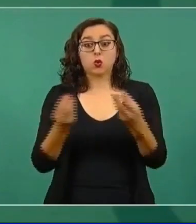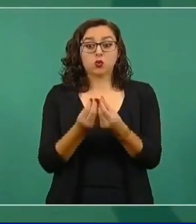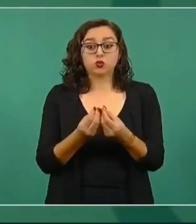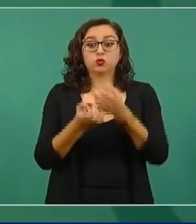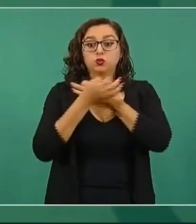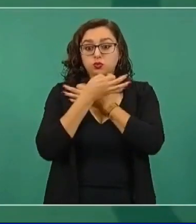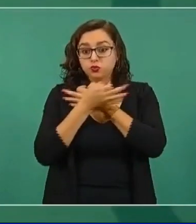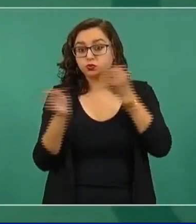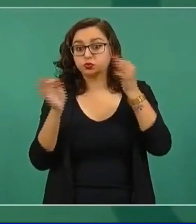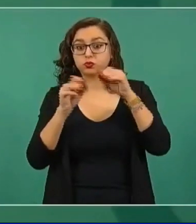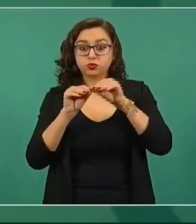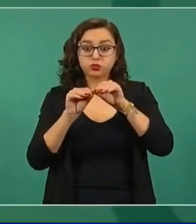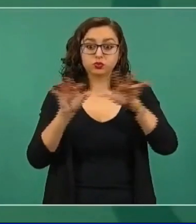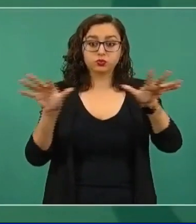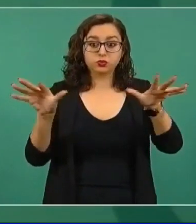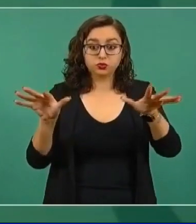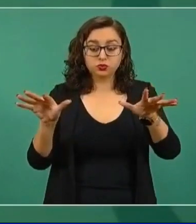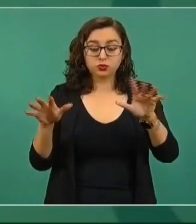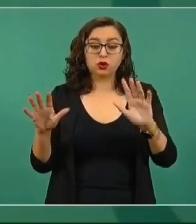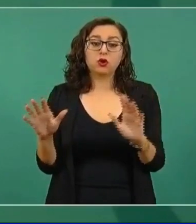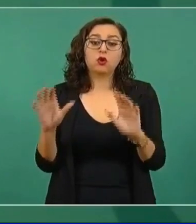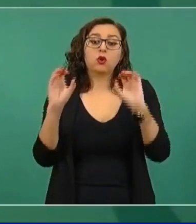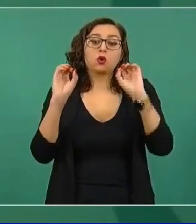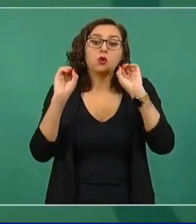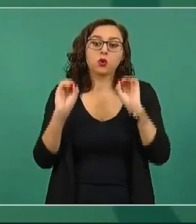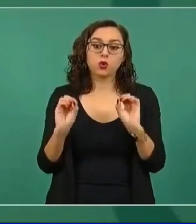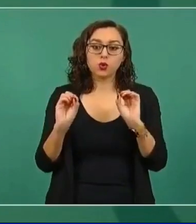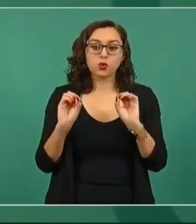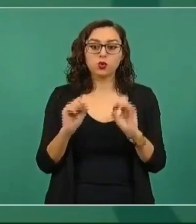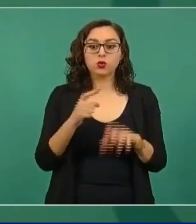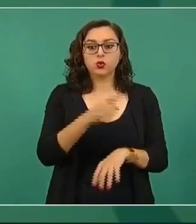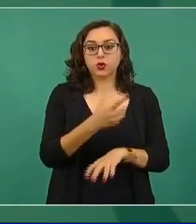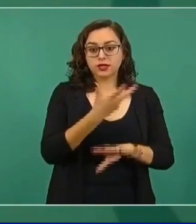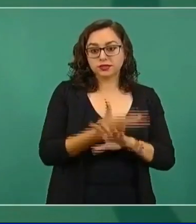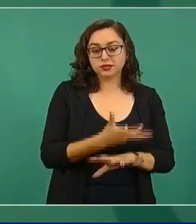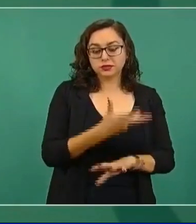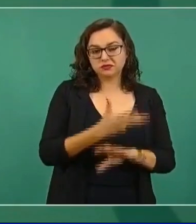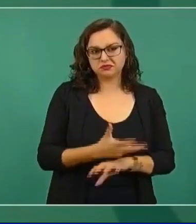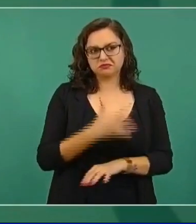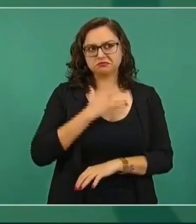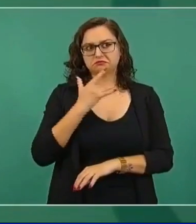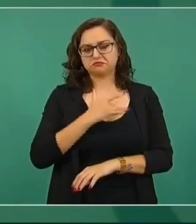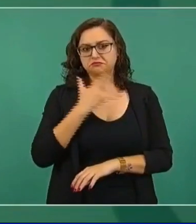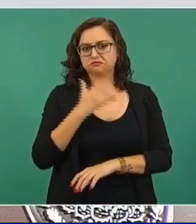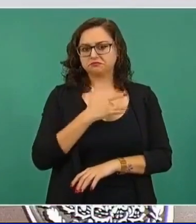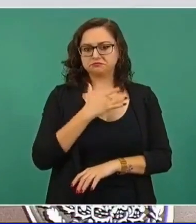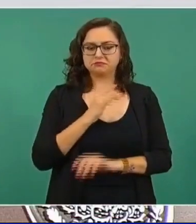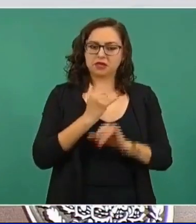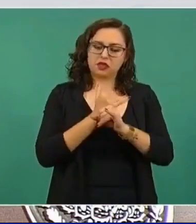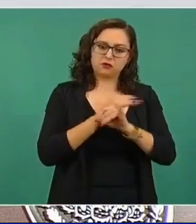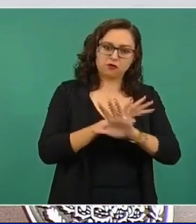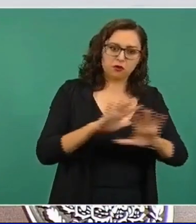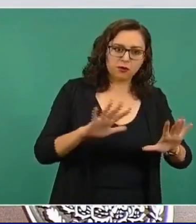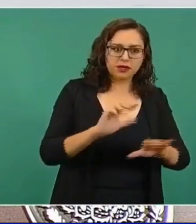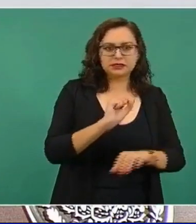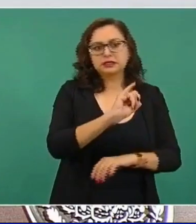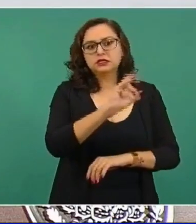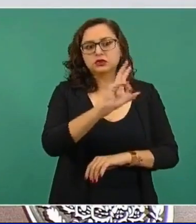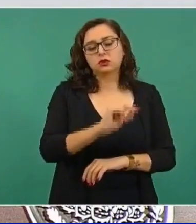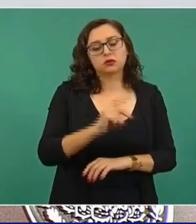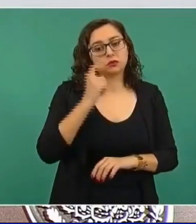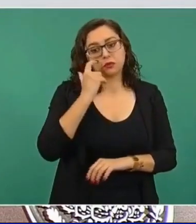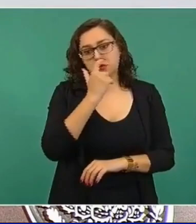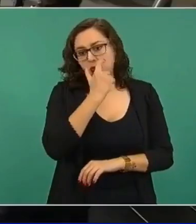la delegación de Estados Unidos informa, si así lo decide, y nosotros vamos a informar.